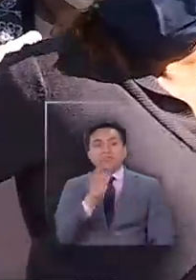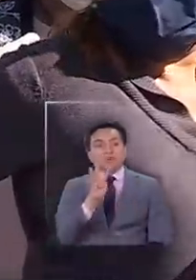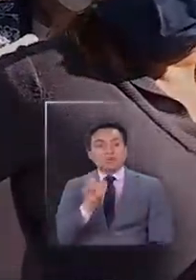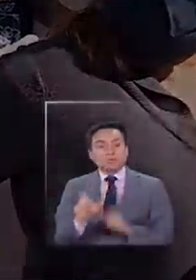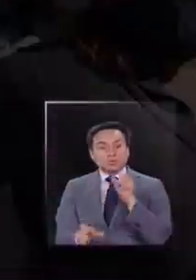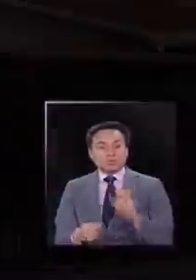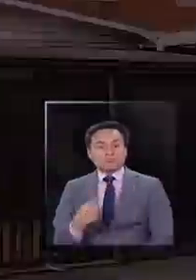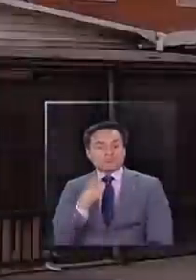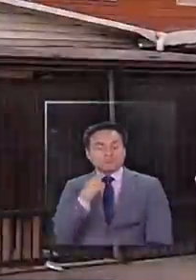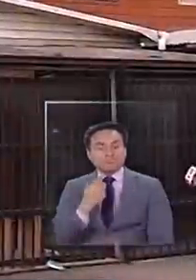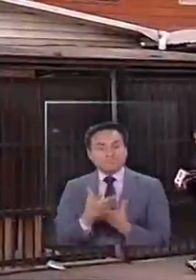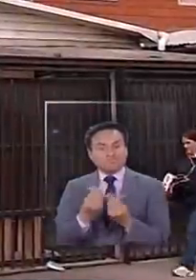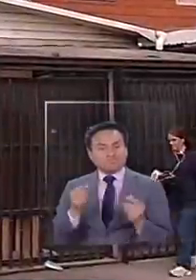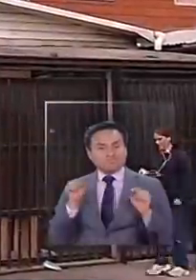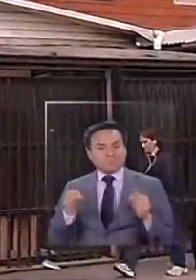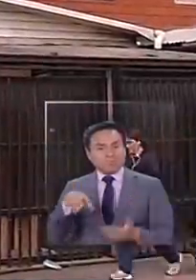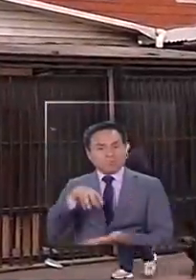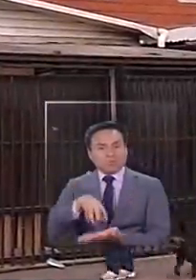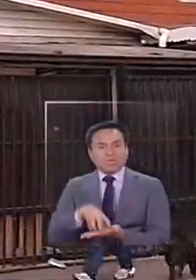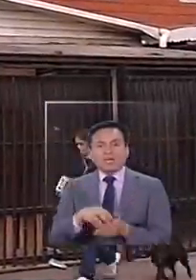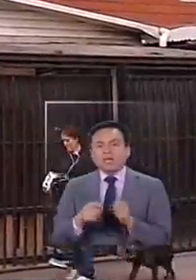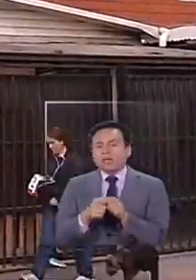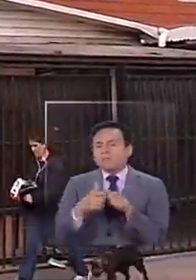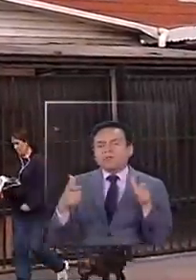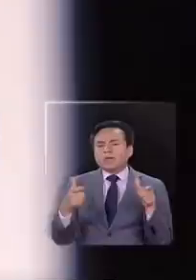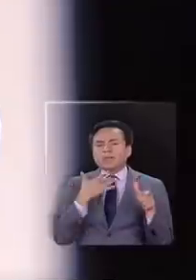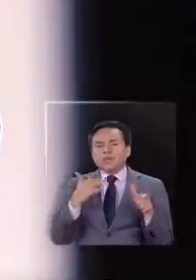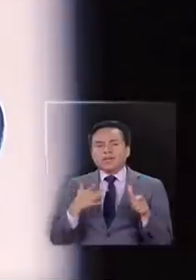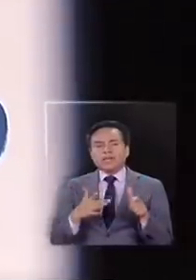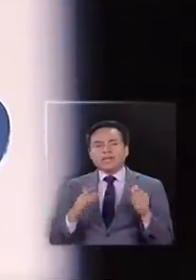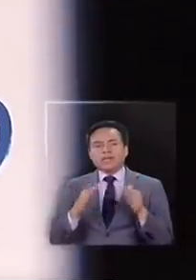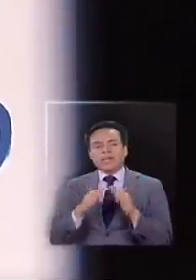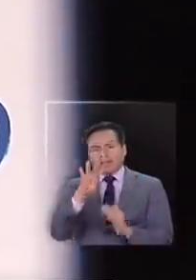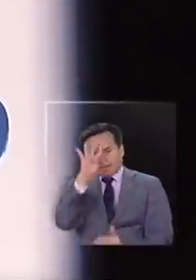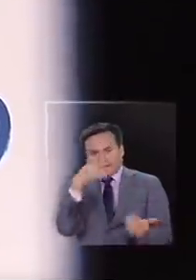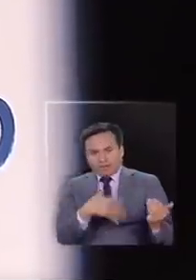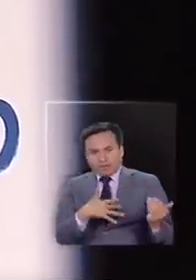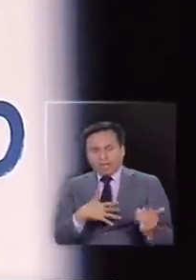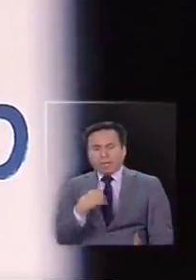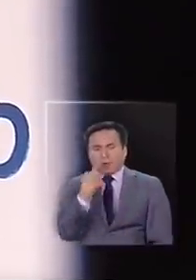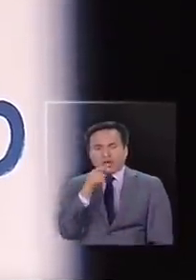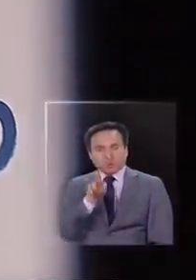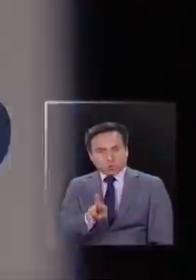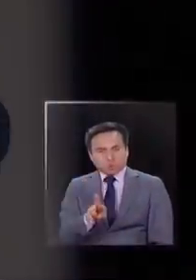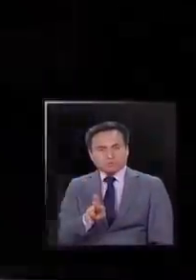casos en la comuna. La mayoría relacionado a un culto evangélico en Bocasur.